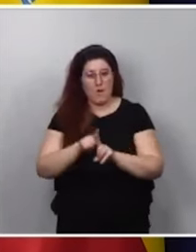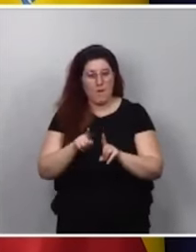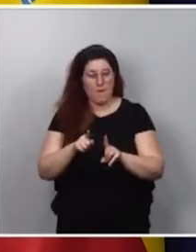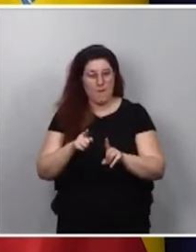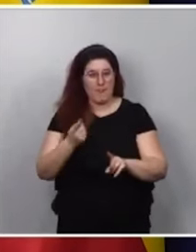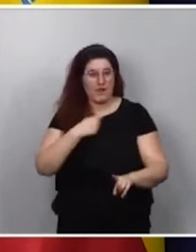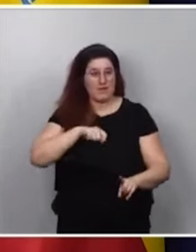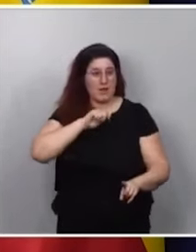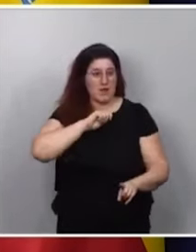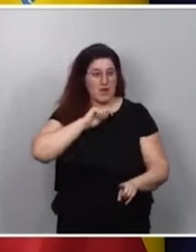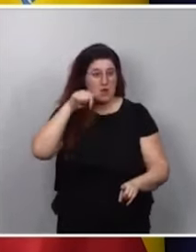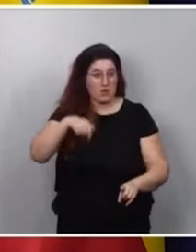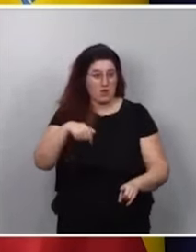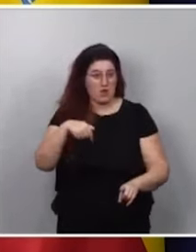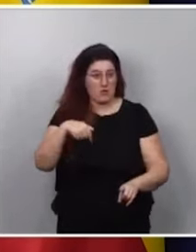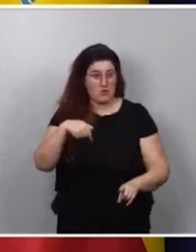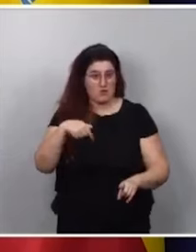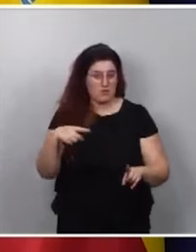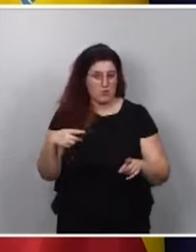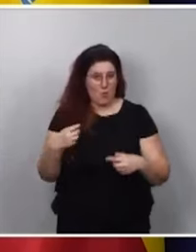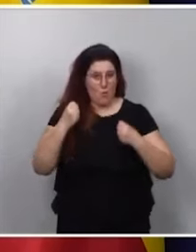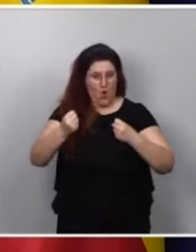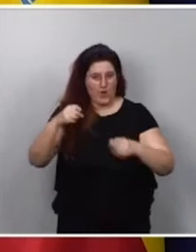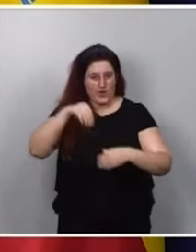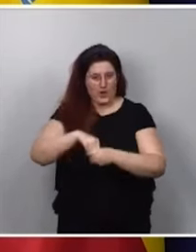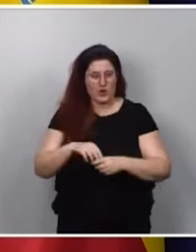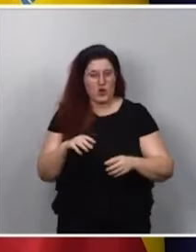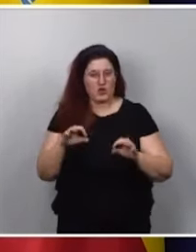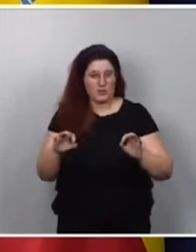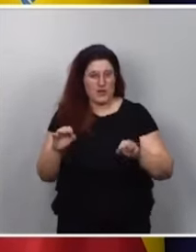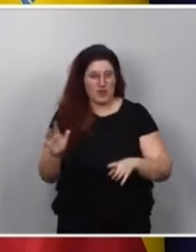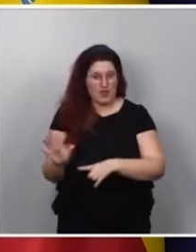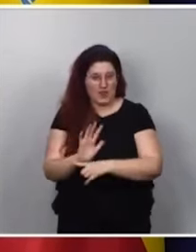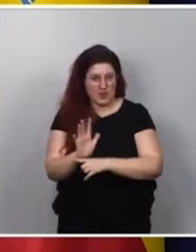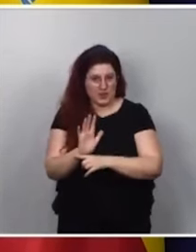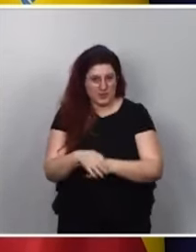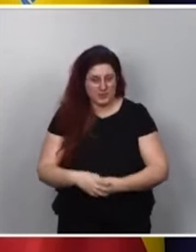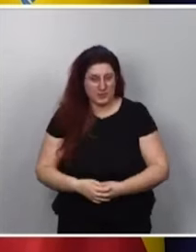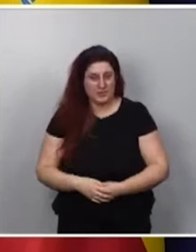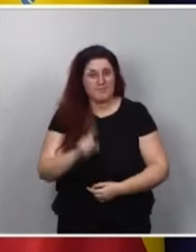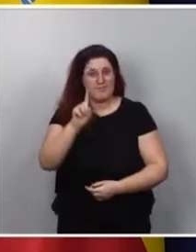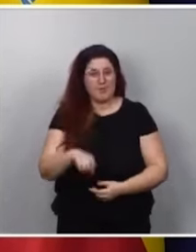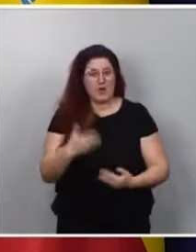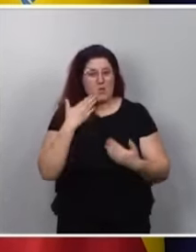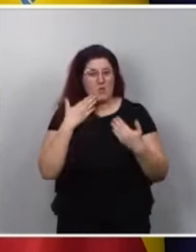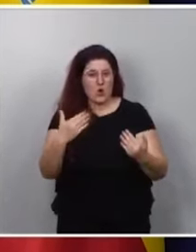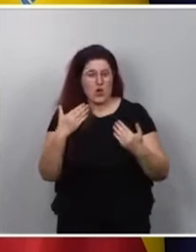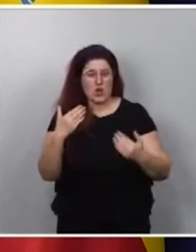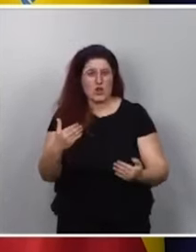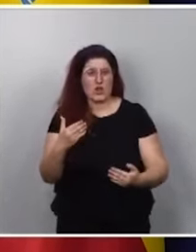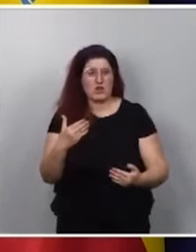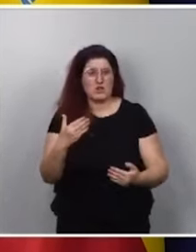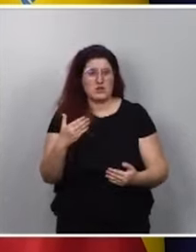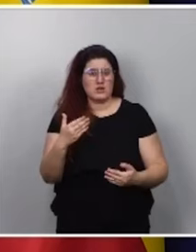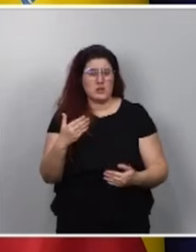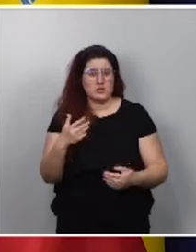lo que es hoy España, que es una gran potencia cinematográfica. Quiero agradecerle también, o quiero dejar pasar la oportunidad, agradecerle el trabajo a